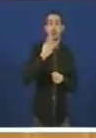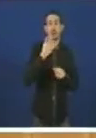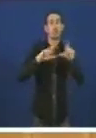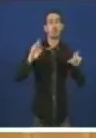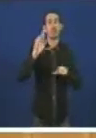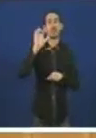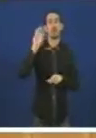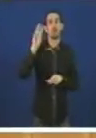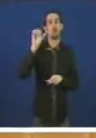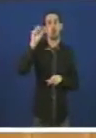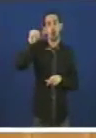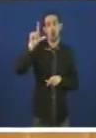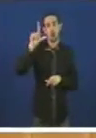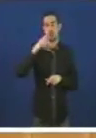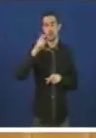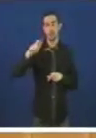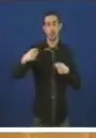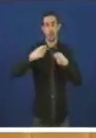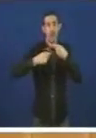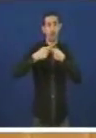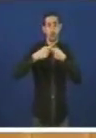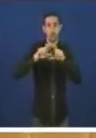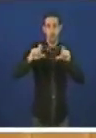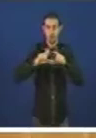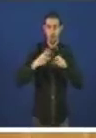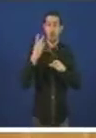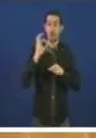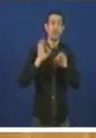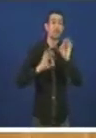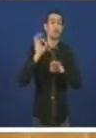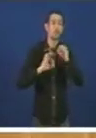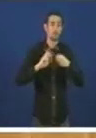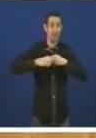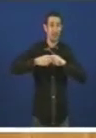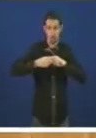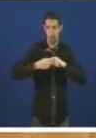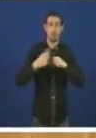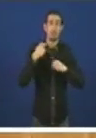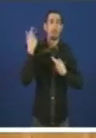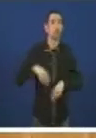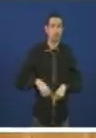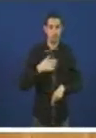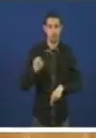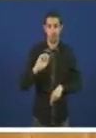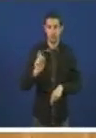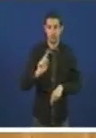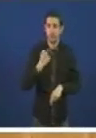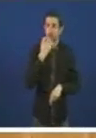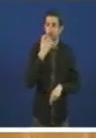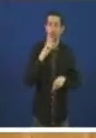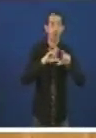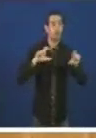A ver se os racionistas Perden o 20% Do valor das acción Estamos preocupadísimos Claro Que Navantia non construía